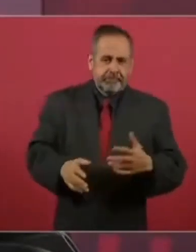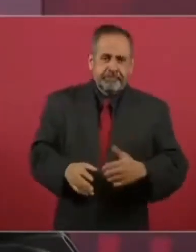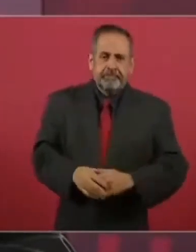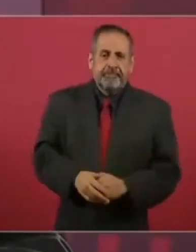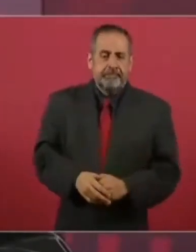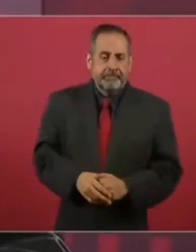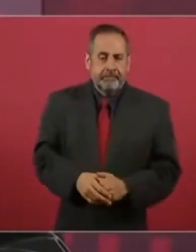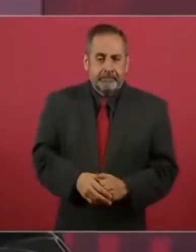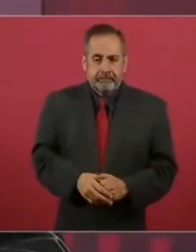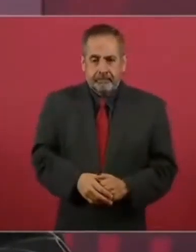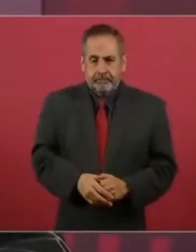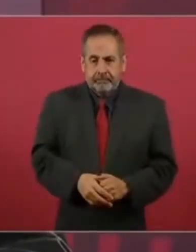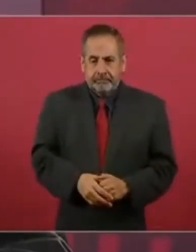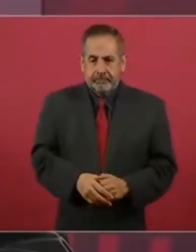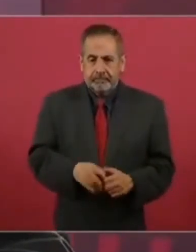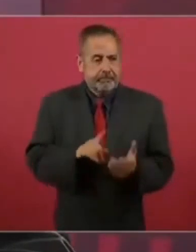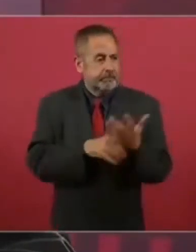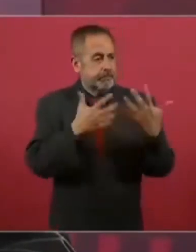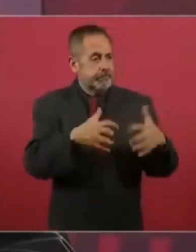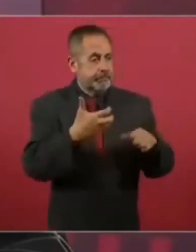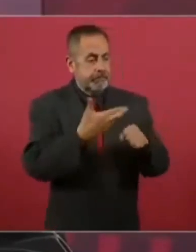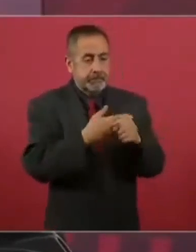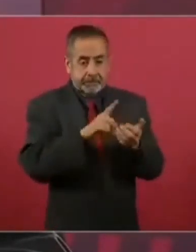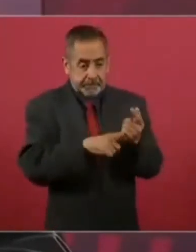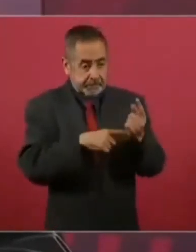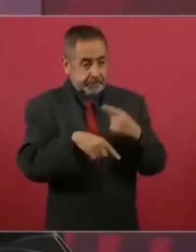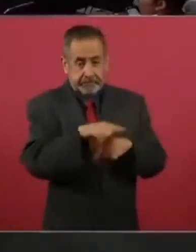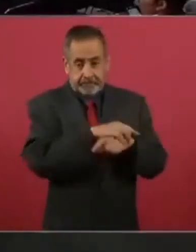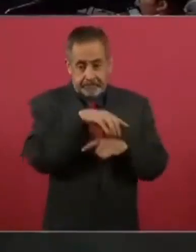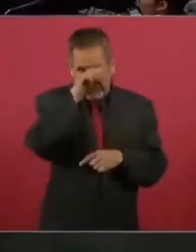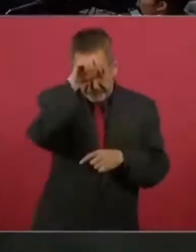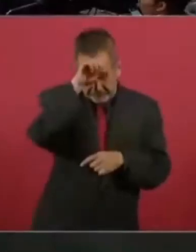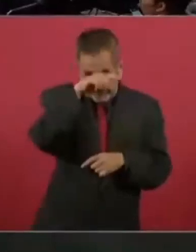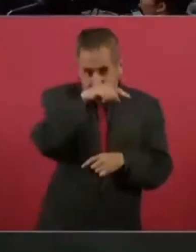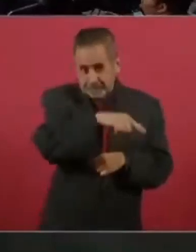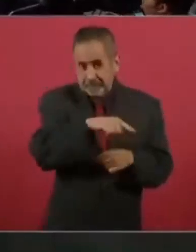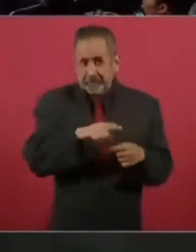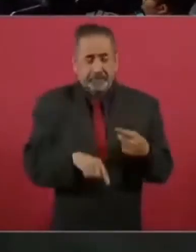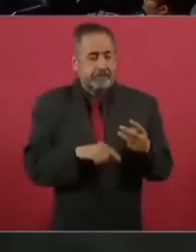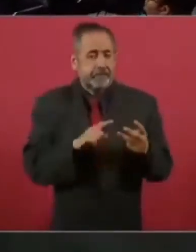empresarios, mineros,